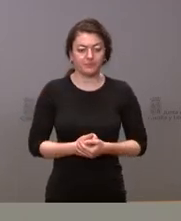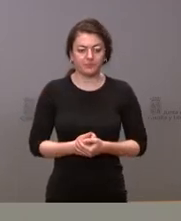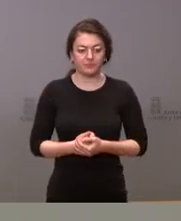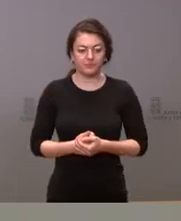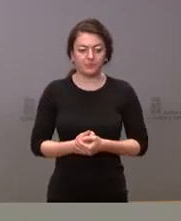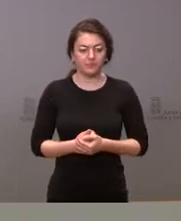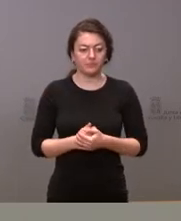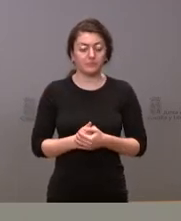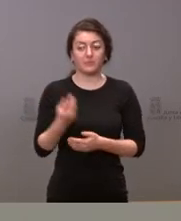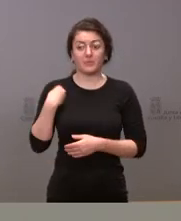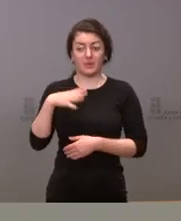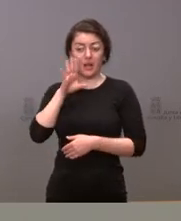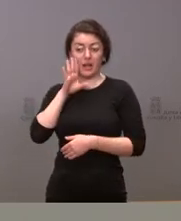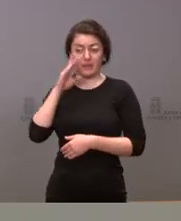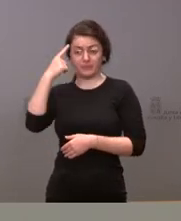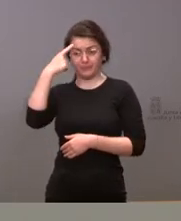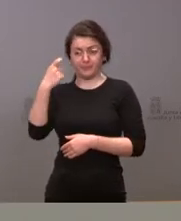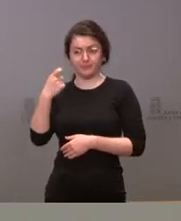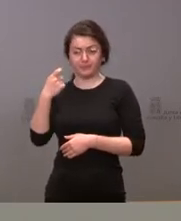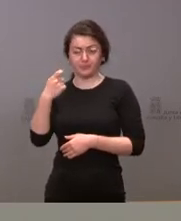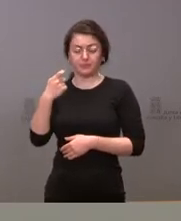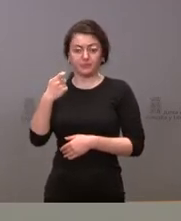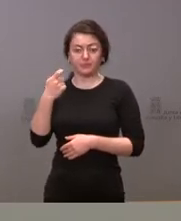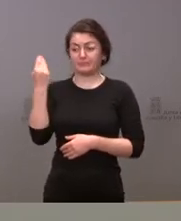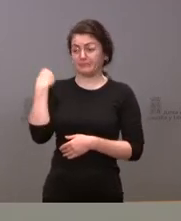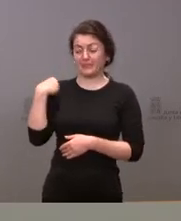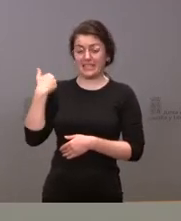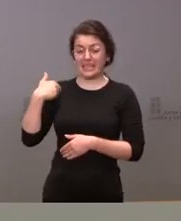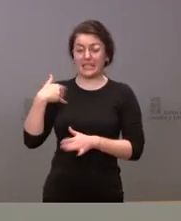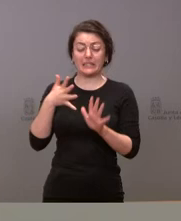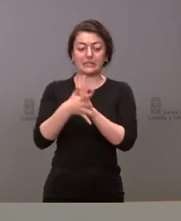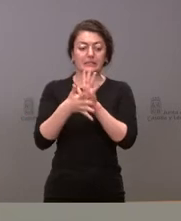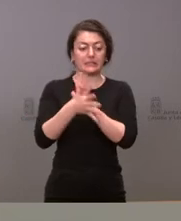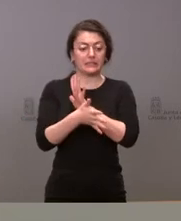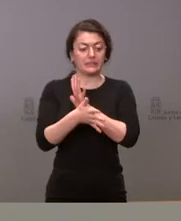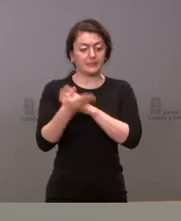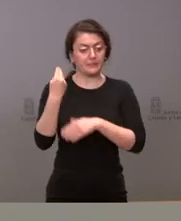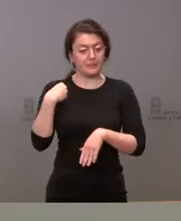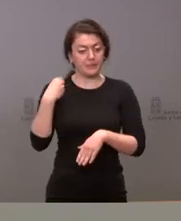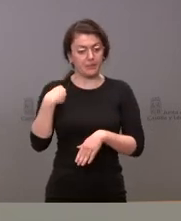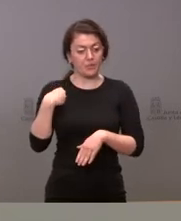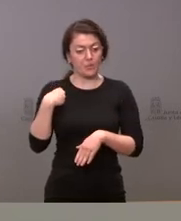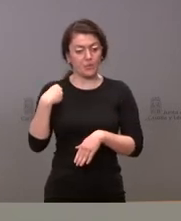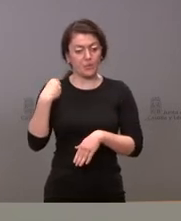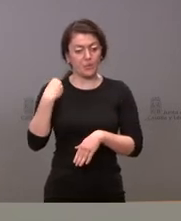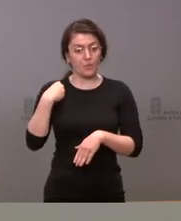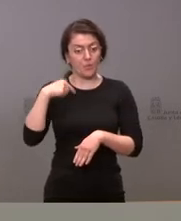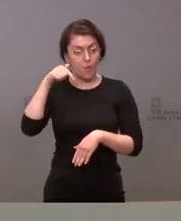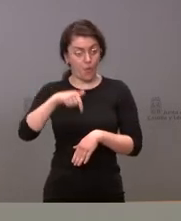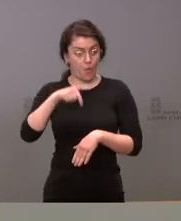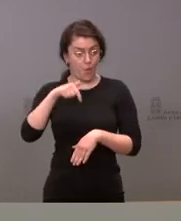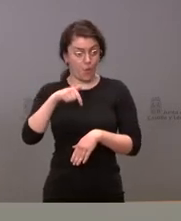Como recordarán, les comenté en su momento que la idea del hoy candidato